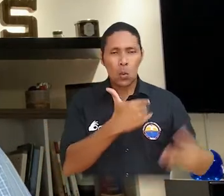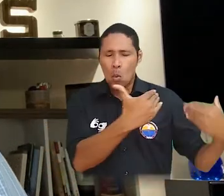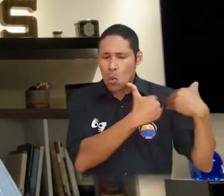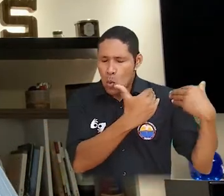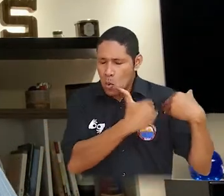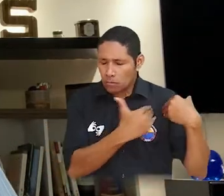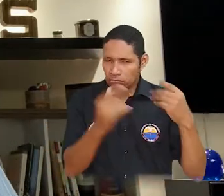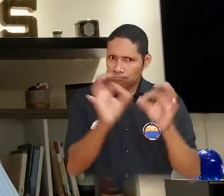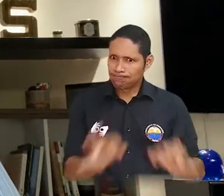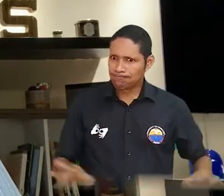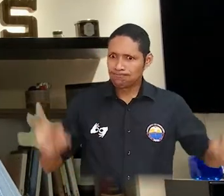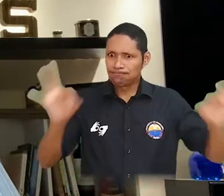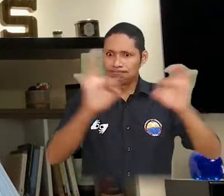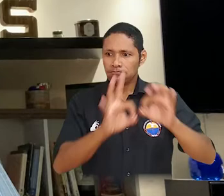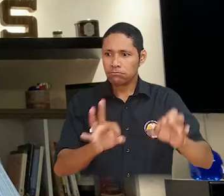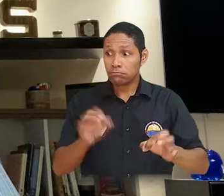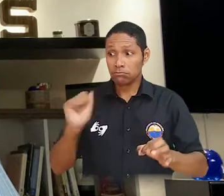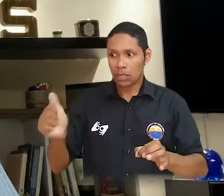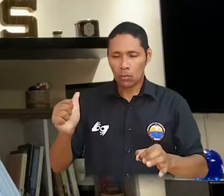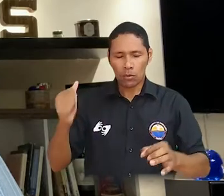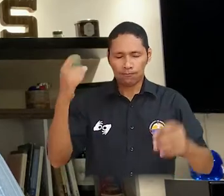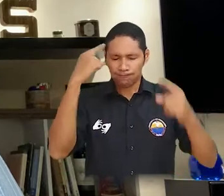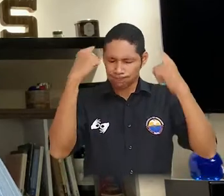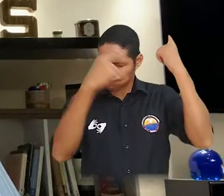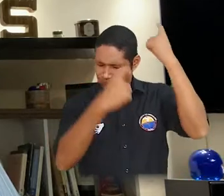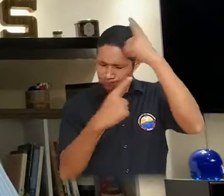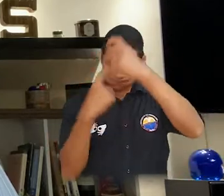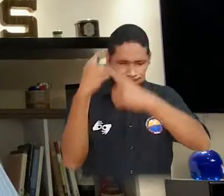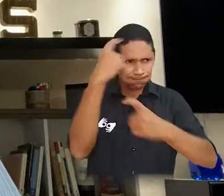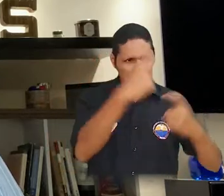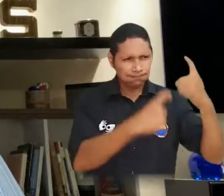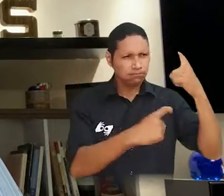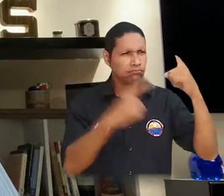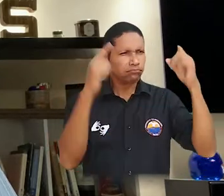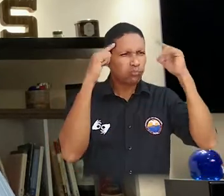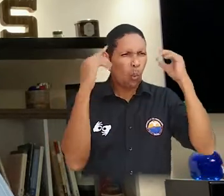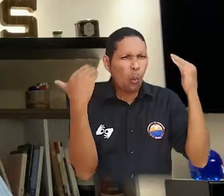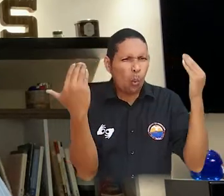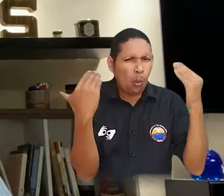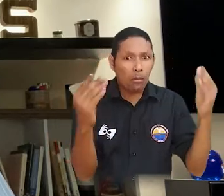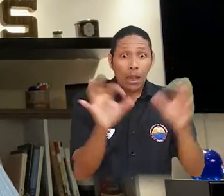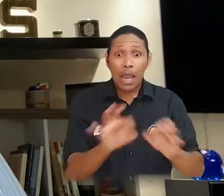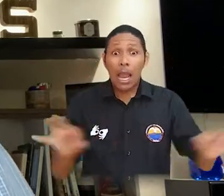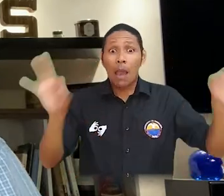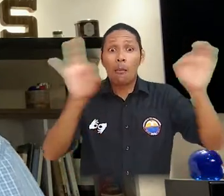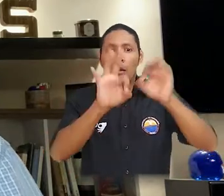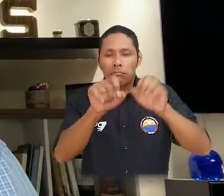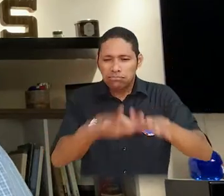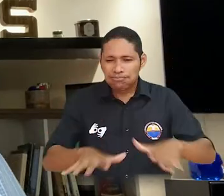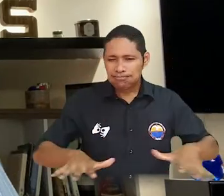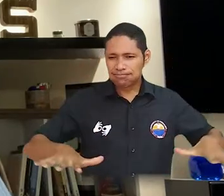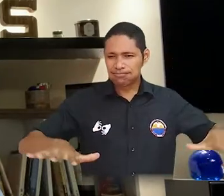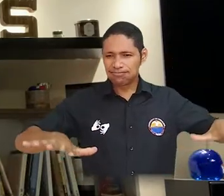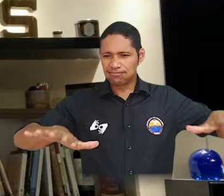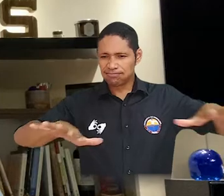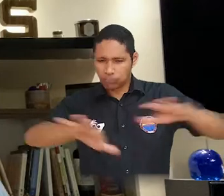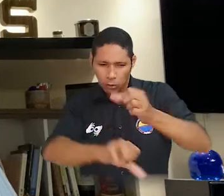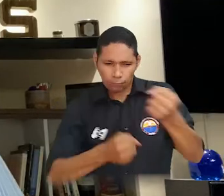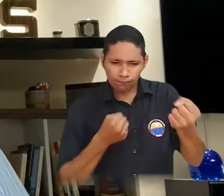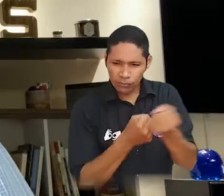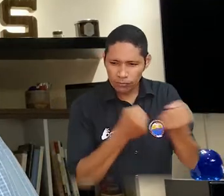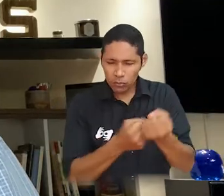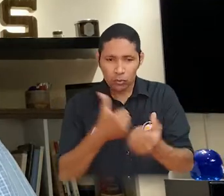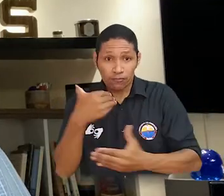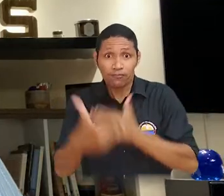generación de pensamiento autónomo, de crítica autónoma, de capacidad de construir estados del arte y de dominio en